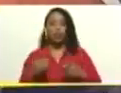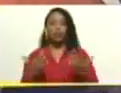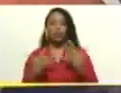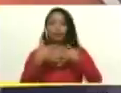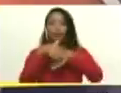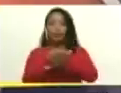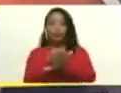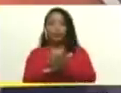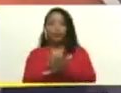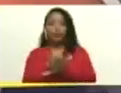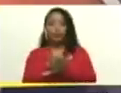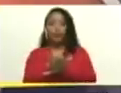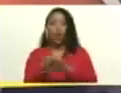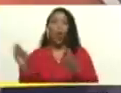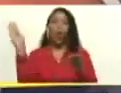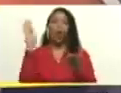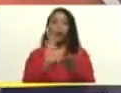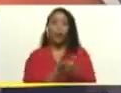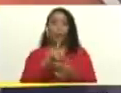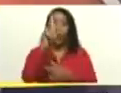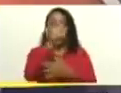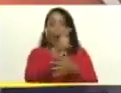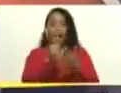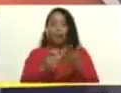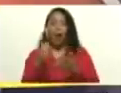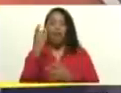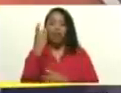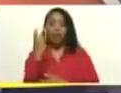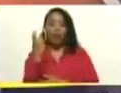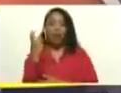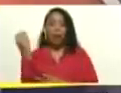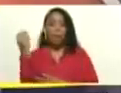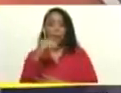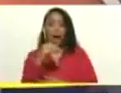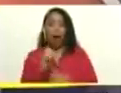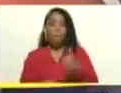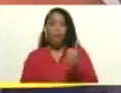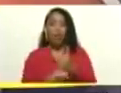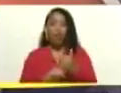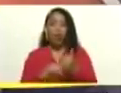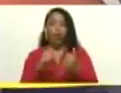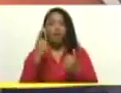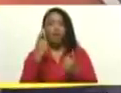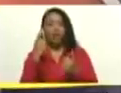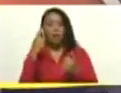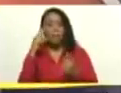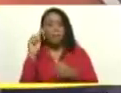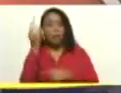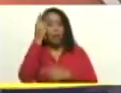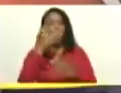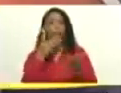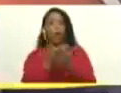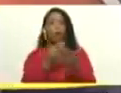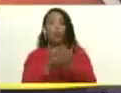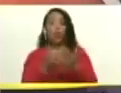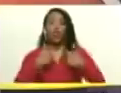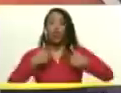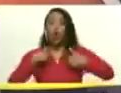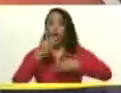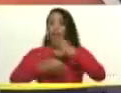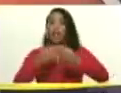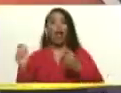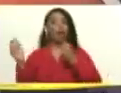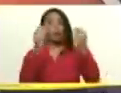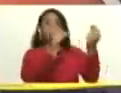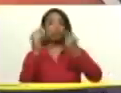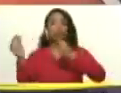incluir nuevamente una línea que era vital y que no estaba contemplada en la primera propuesta que hice para el debate